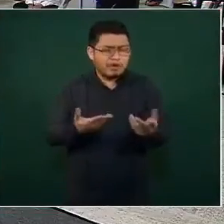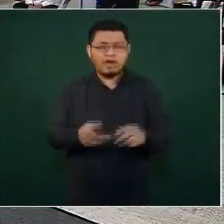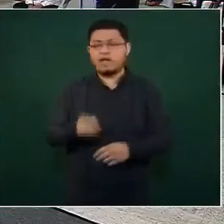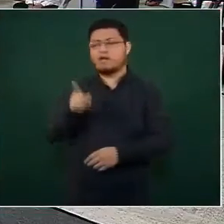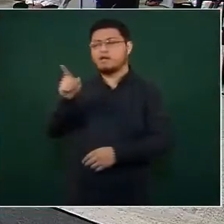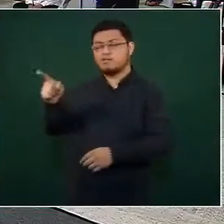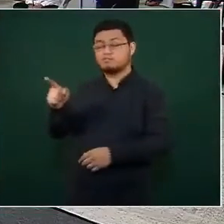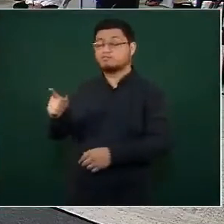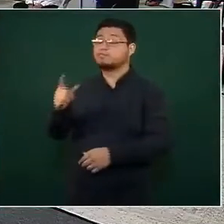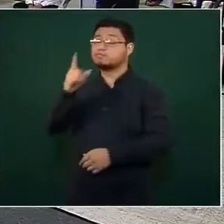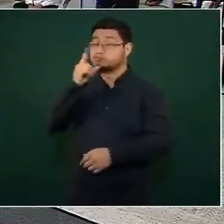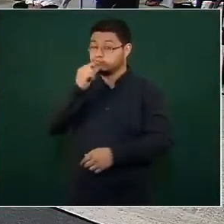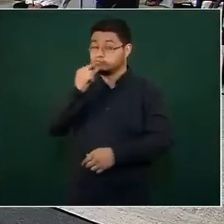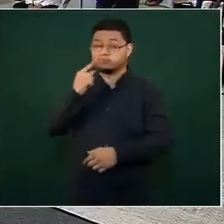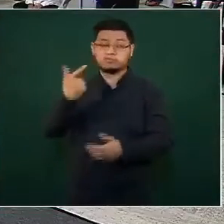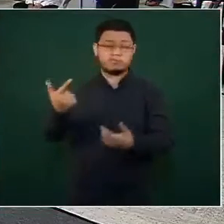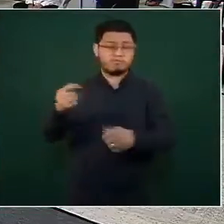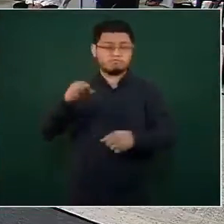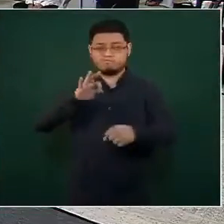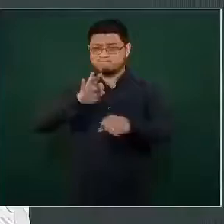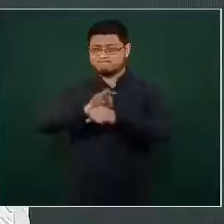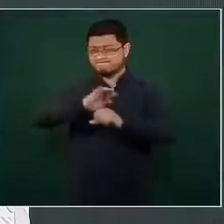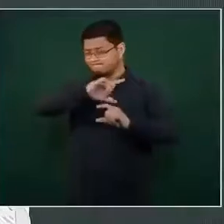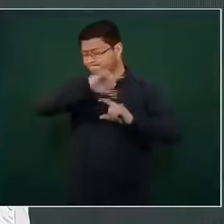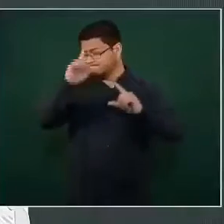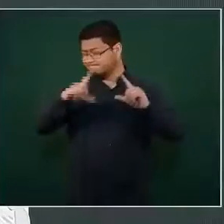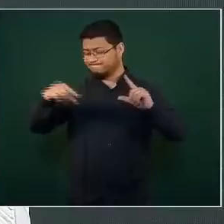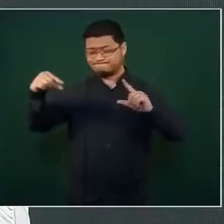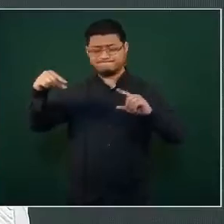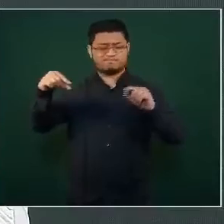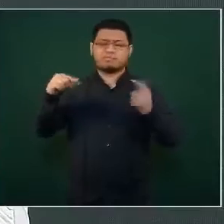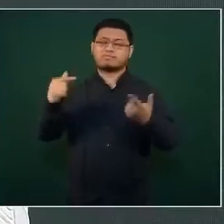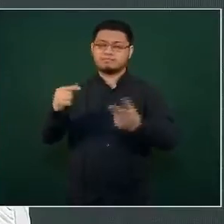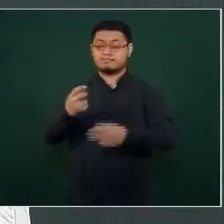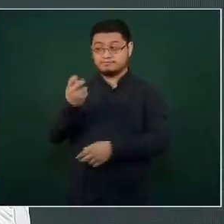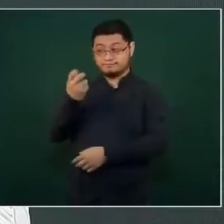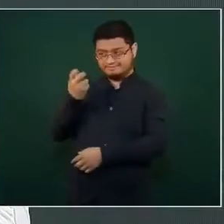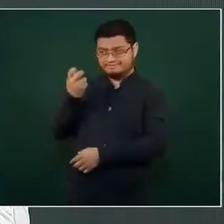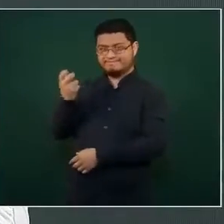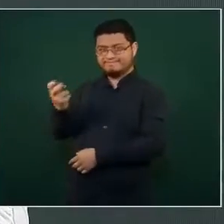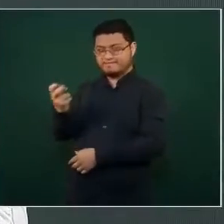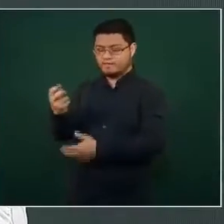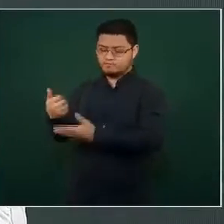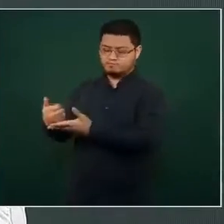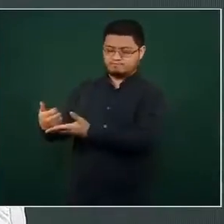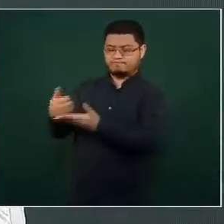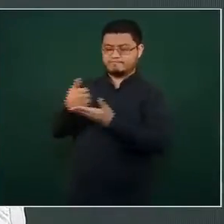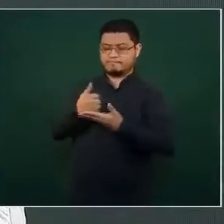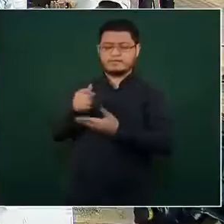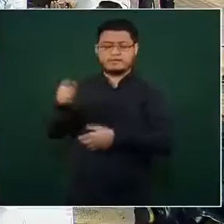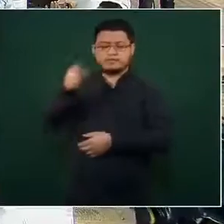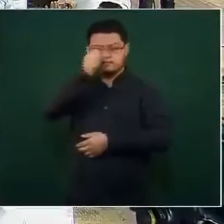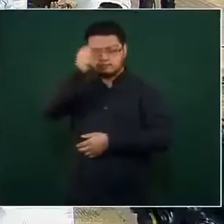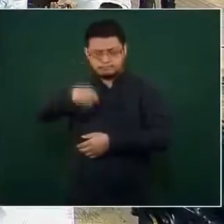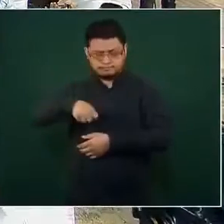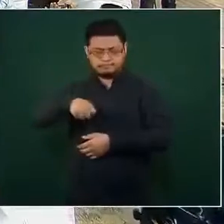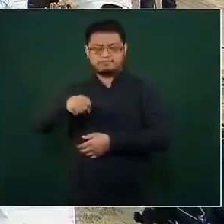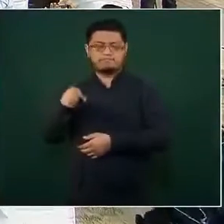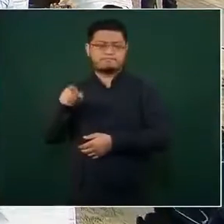también que subrayar. De esto nos va a informar el general secretario.